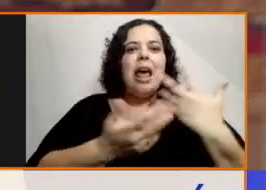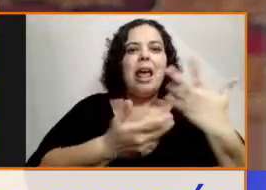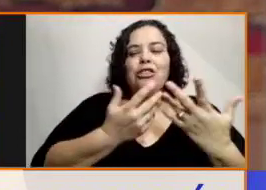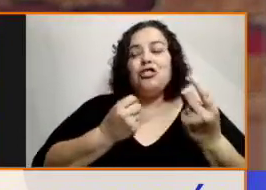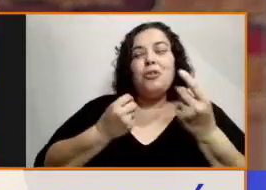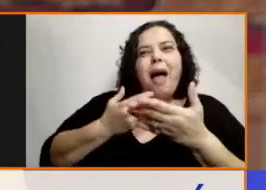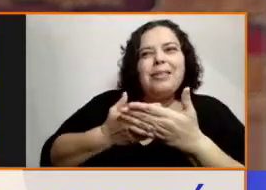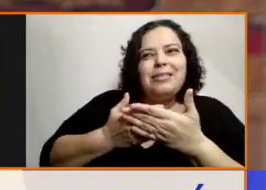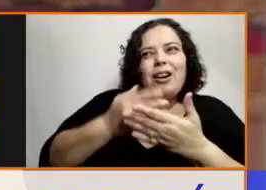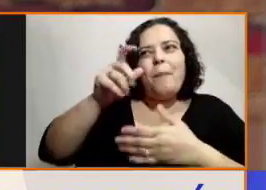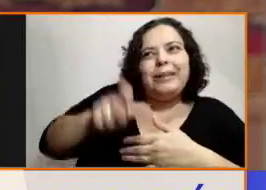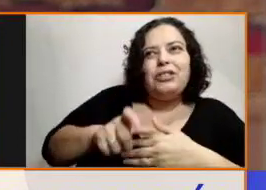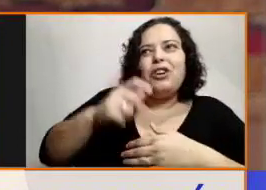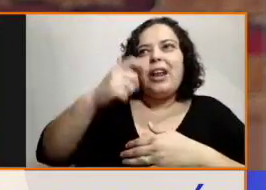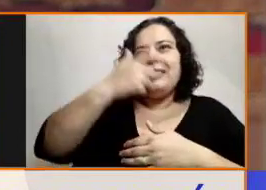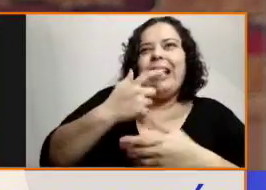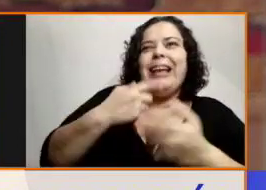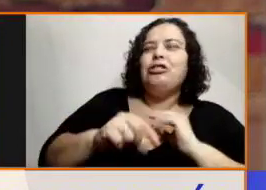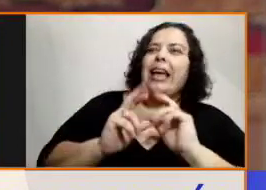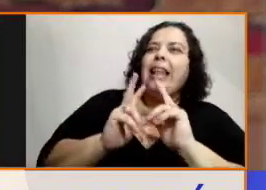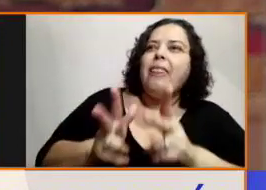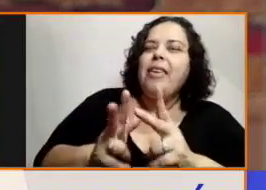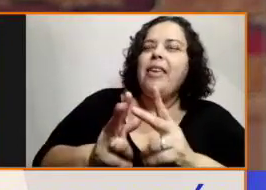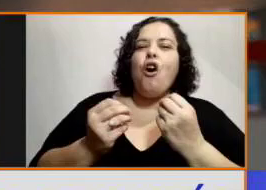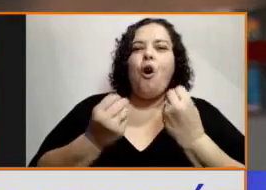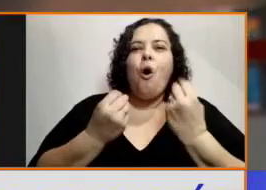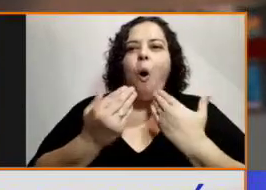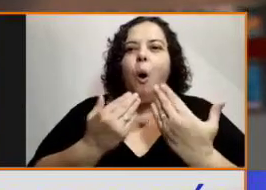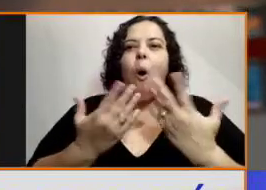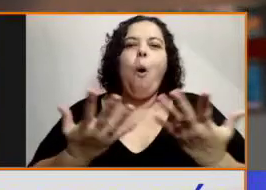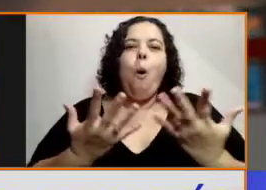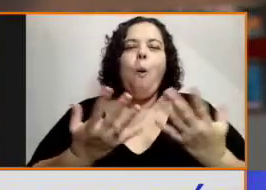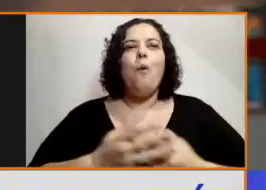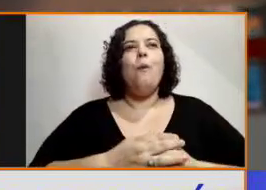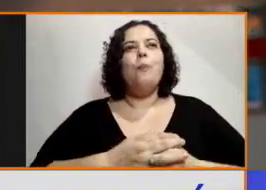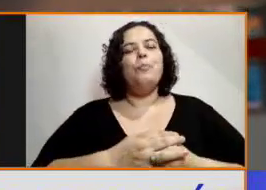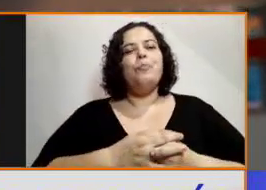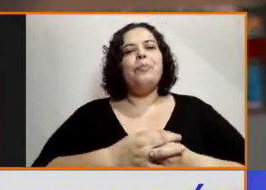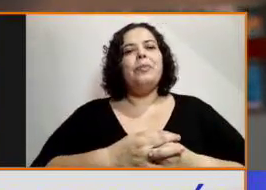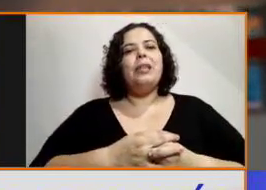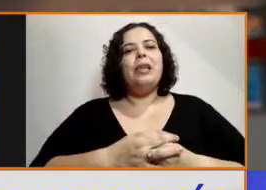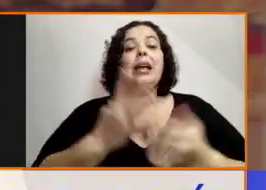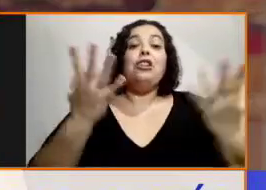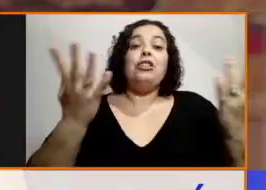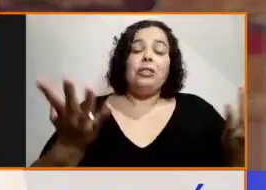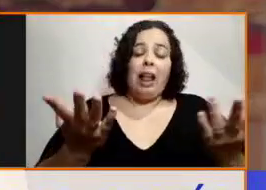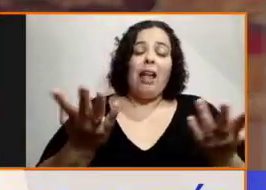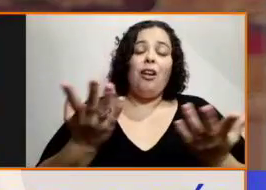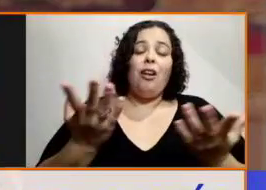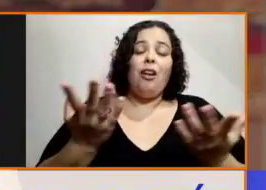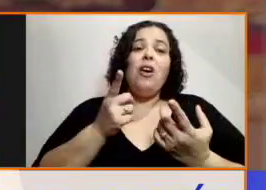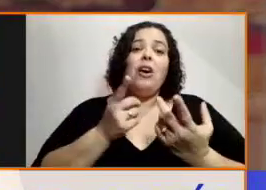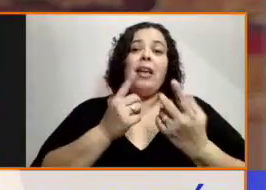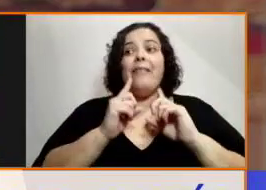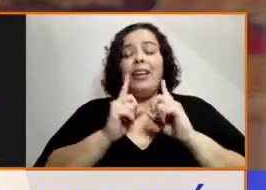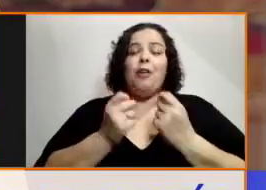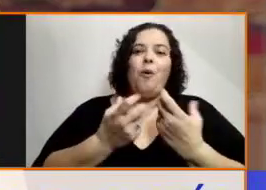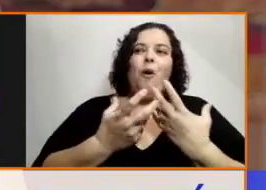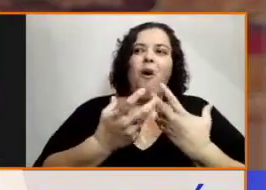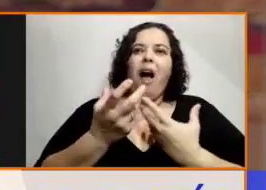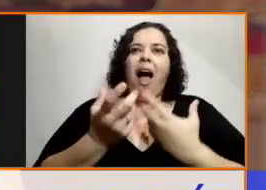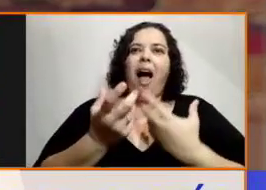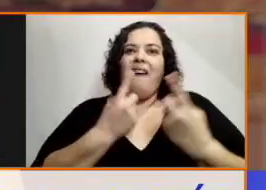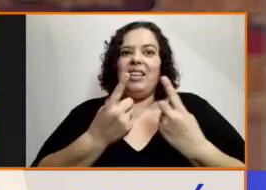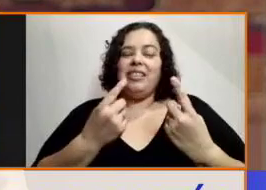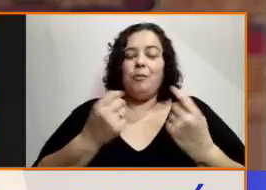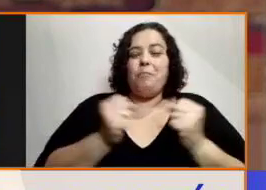diré? Que nuestra incidencia sea más grave que la situación. ayuda. Exacto. Entonces me ayudó un poco a naturalizar eso